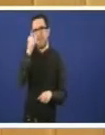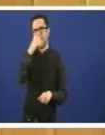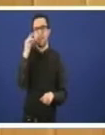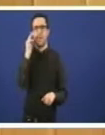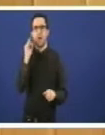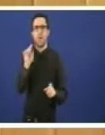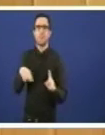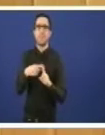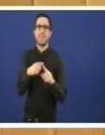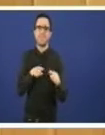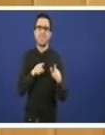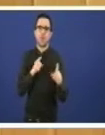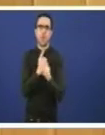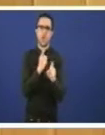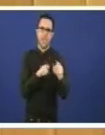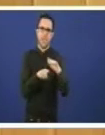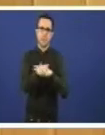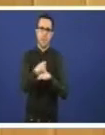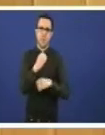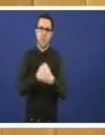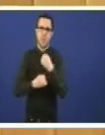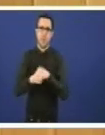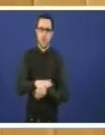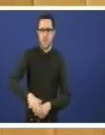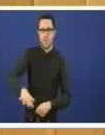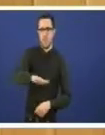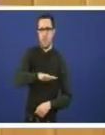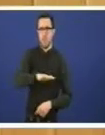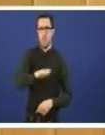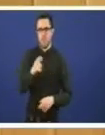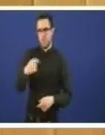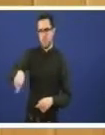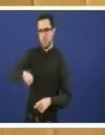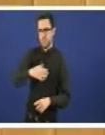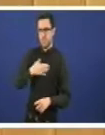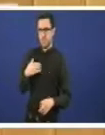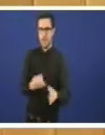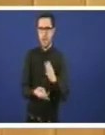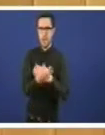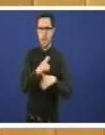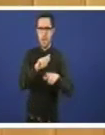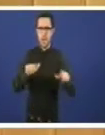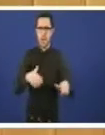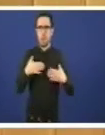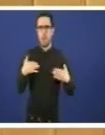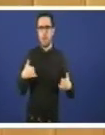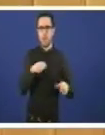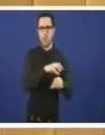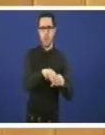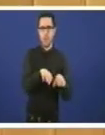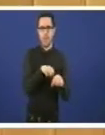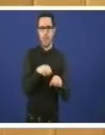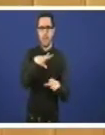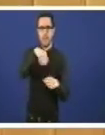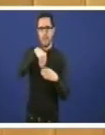dos lugar no que vostedes pretenden ubicalo neste caso en cualquier comarca do interior de Galiza contrario desde